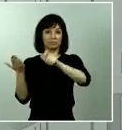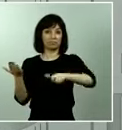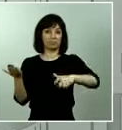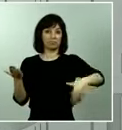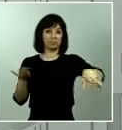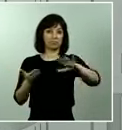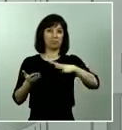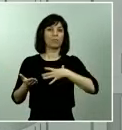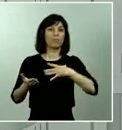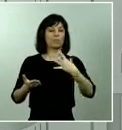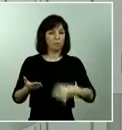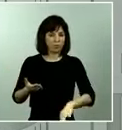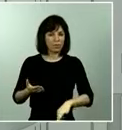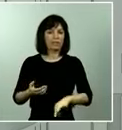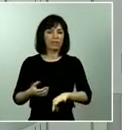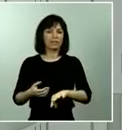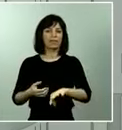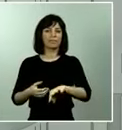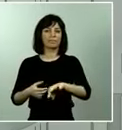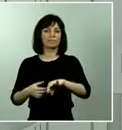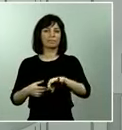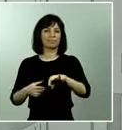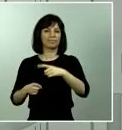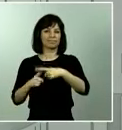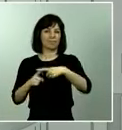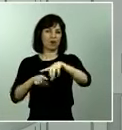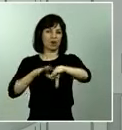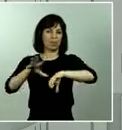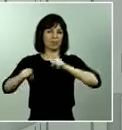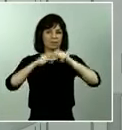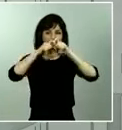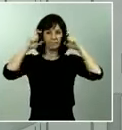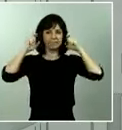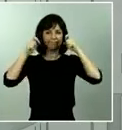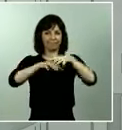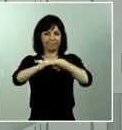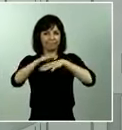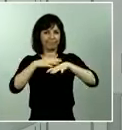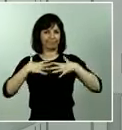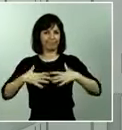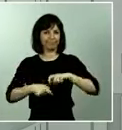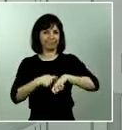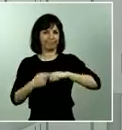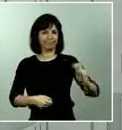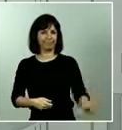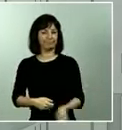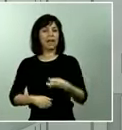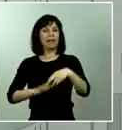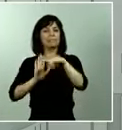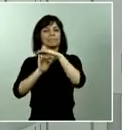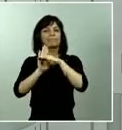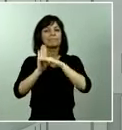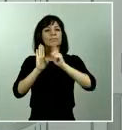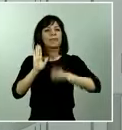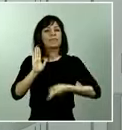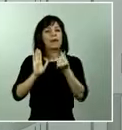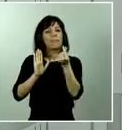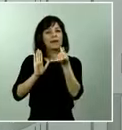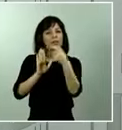medios de protección frente al COVID-19 y, por tanto, que establece mecanismos de regulación de precio de distintos productos,